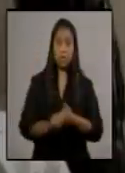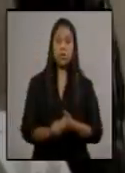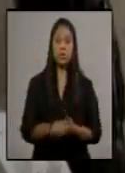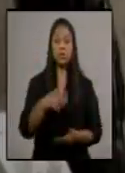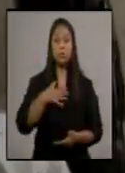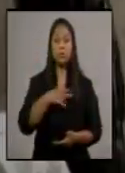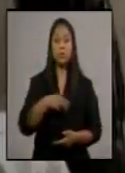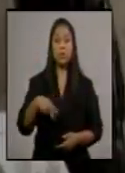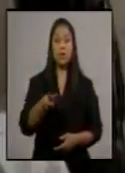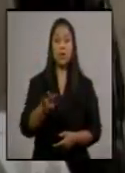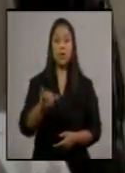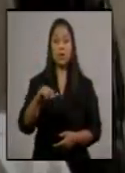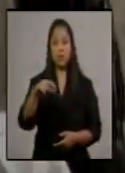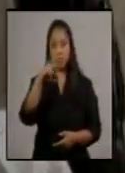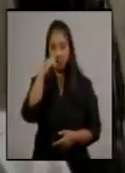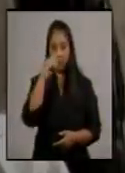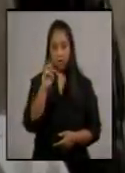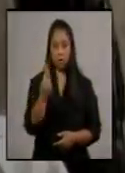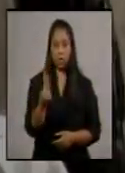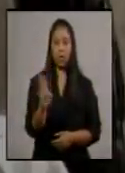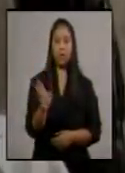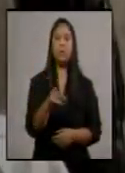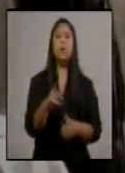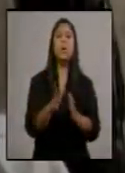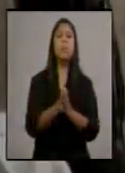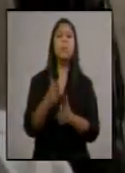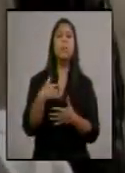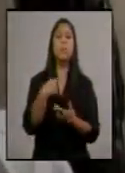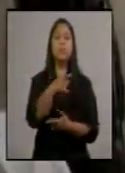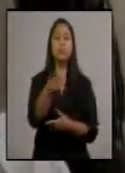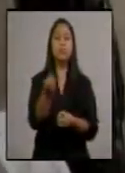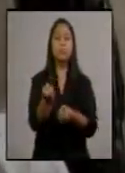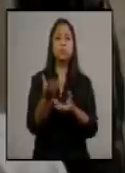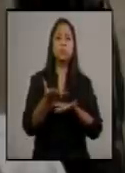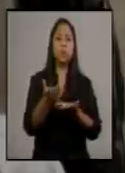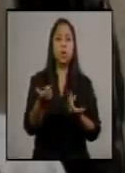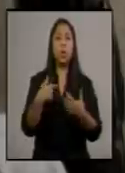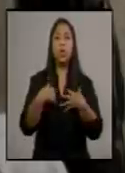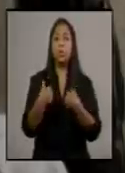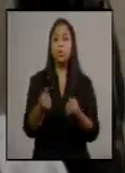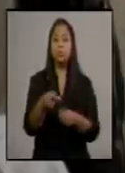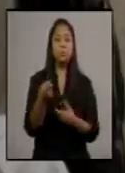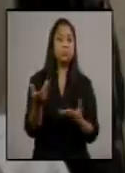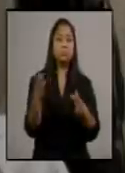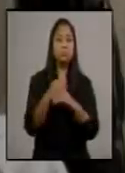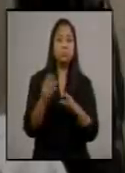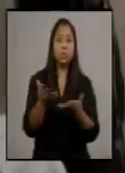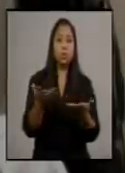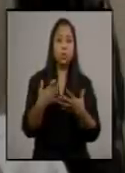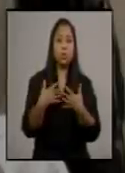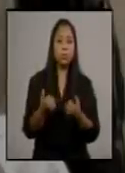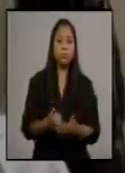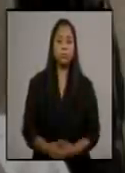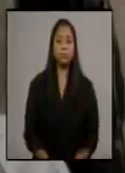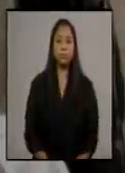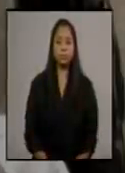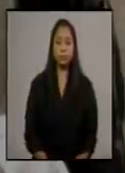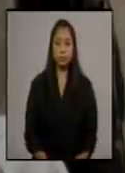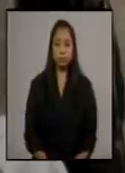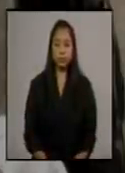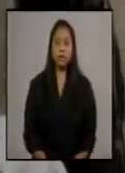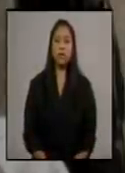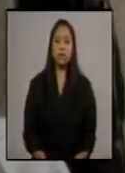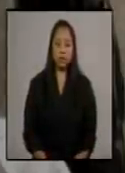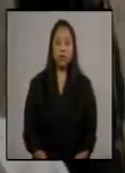que se encuentre mejor. Pero por favor, díganos usted cómo se encuentra hoy, cómo logró pasar la noche. Pues muchísimas